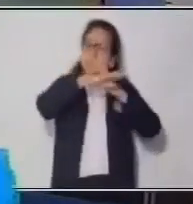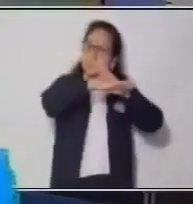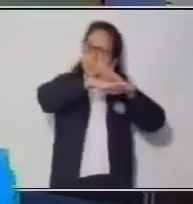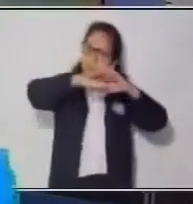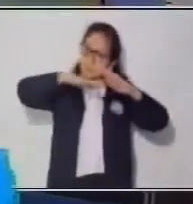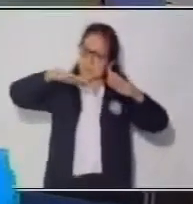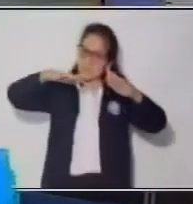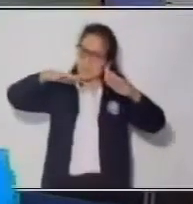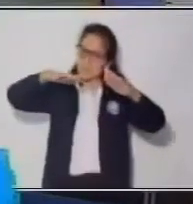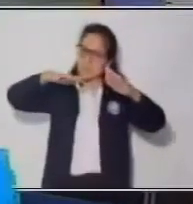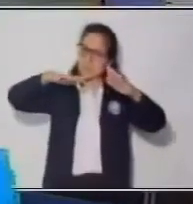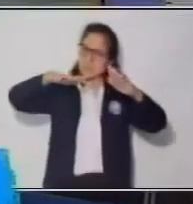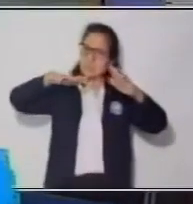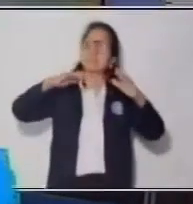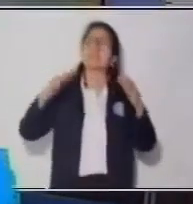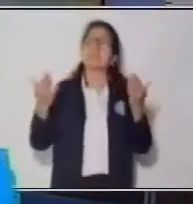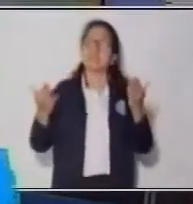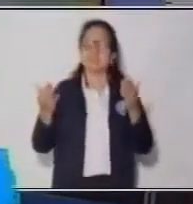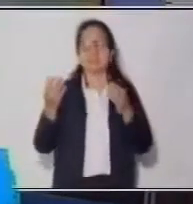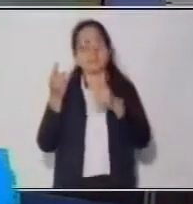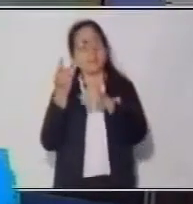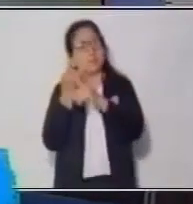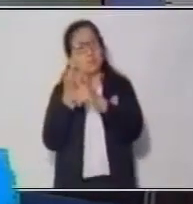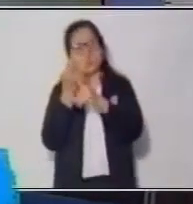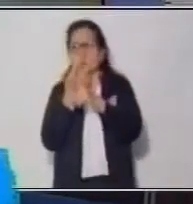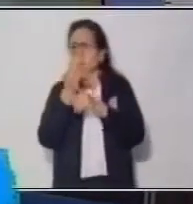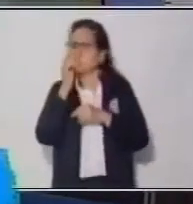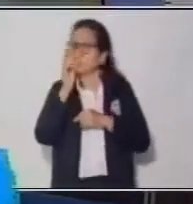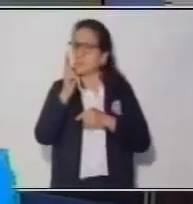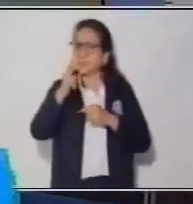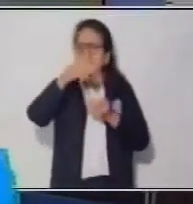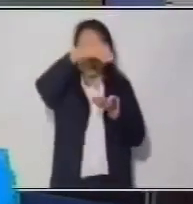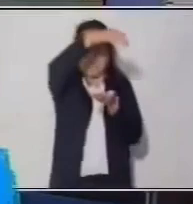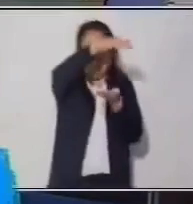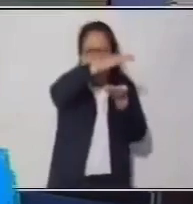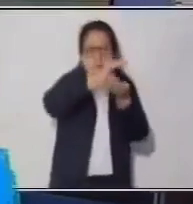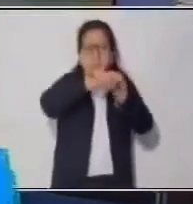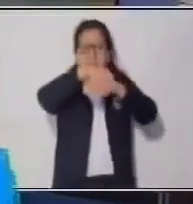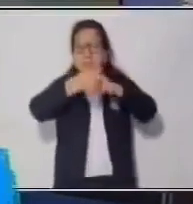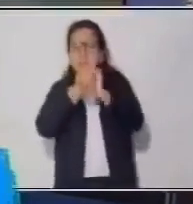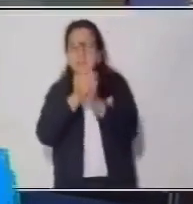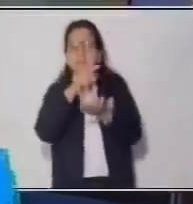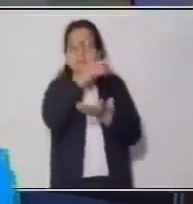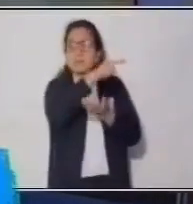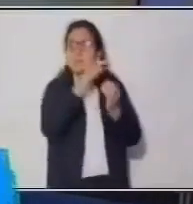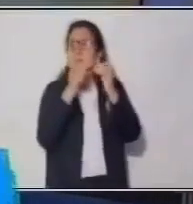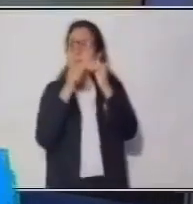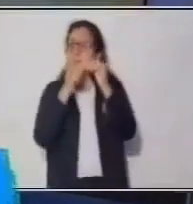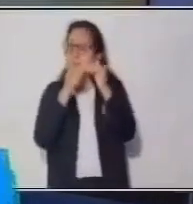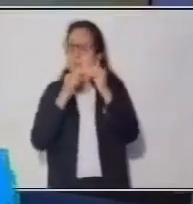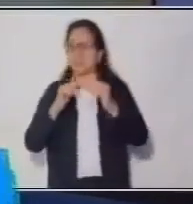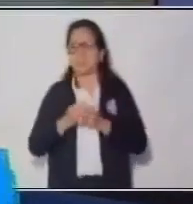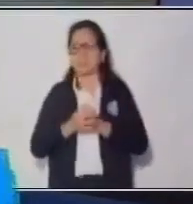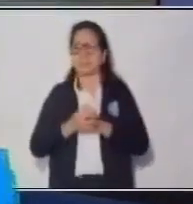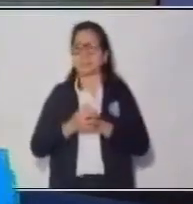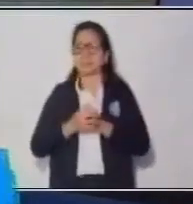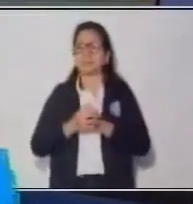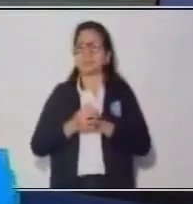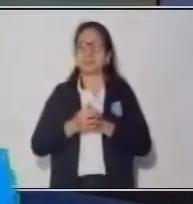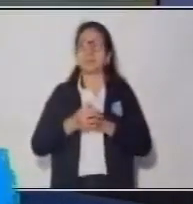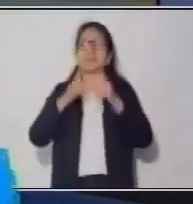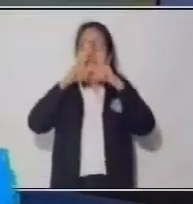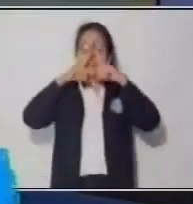utiliza constantemente tu gel antibacterial y tu